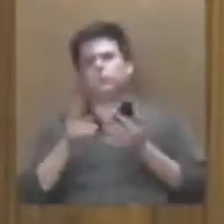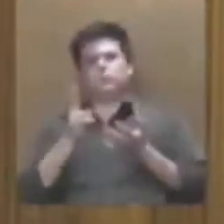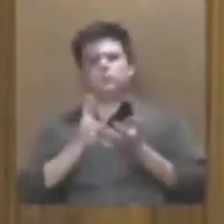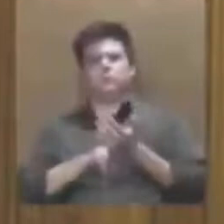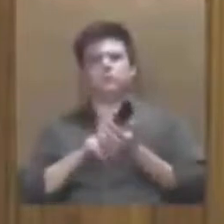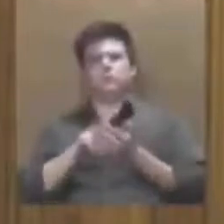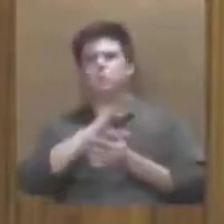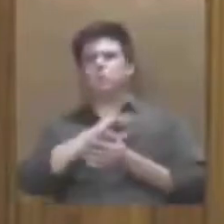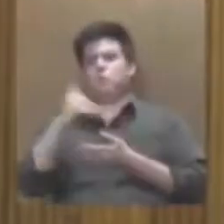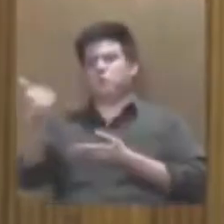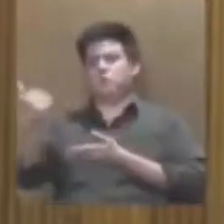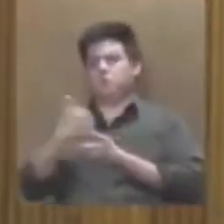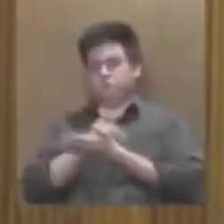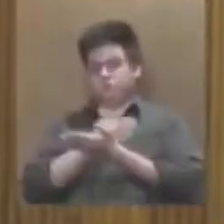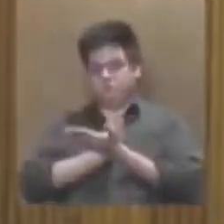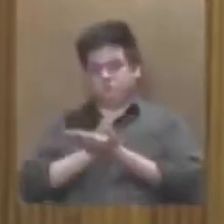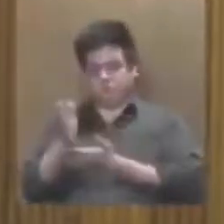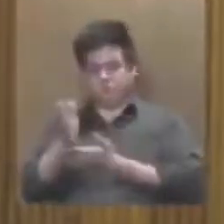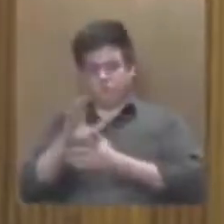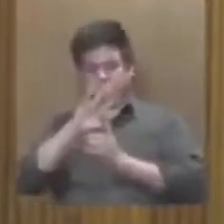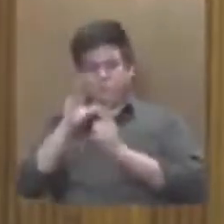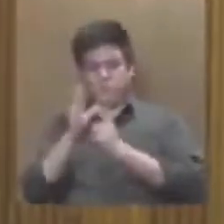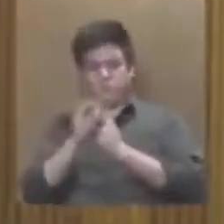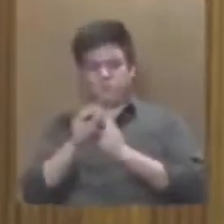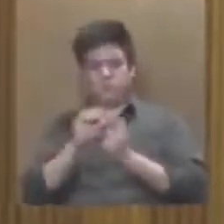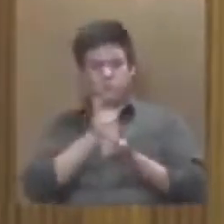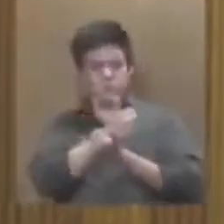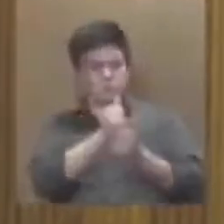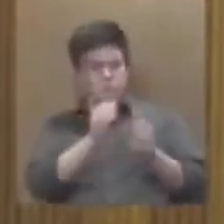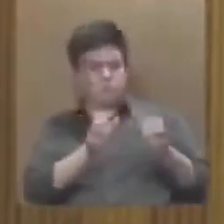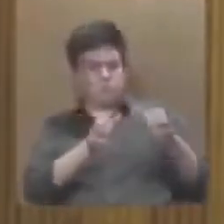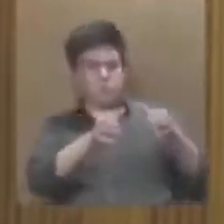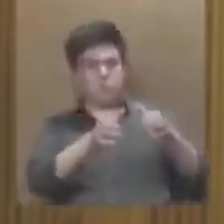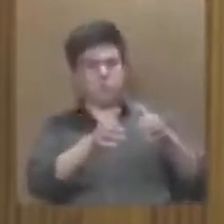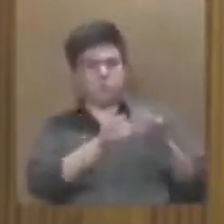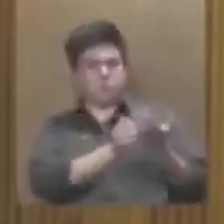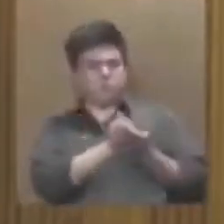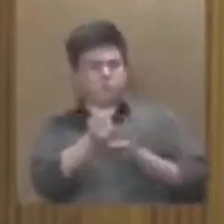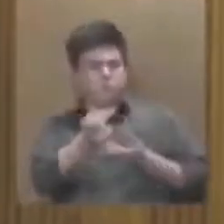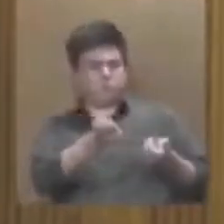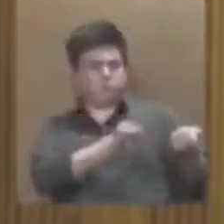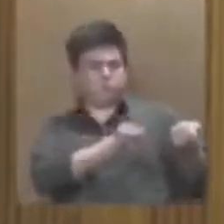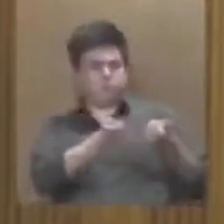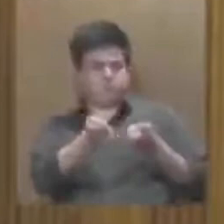posibilidad de que el Congreso se mantenga autónomo y autodetermine